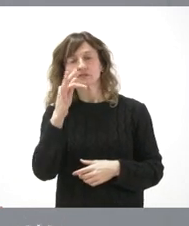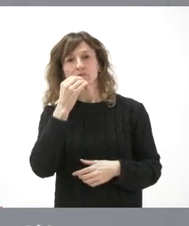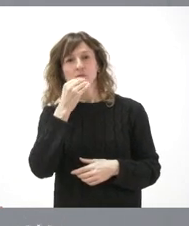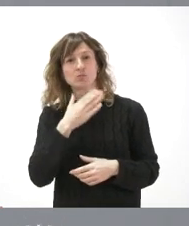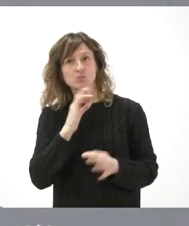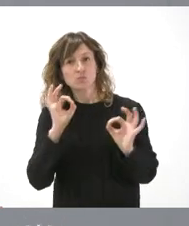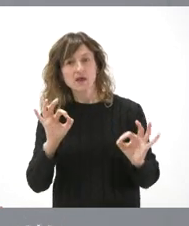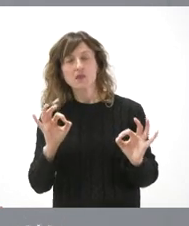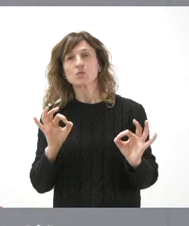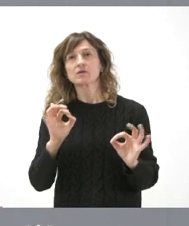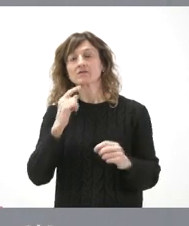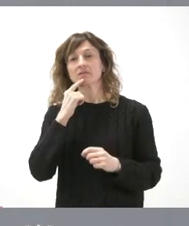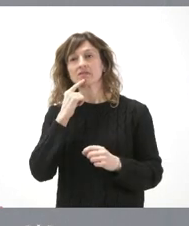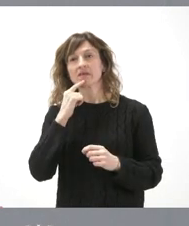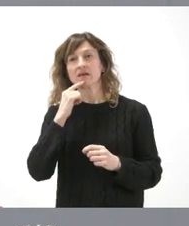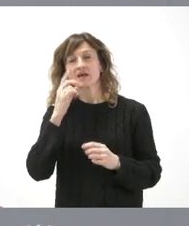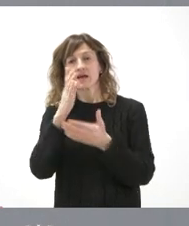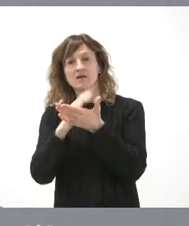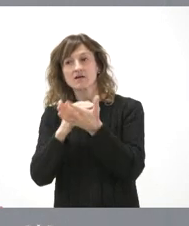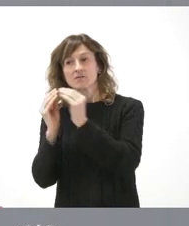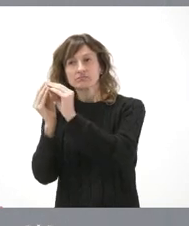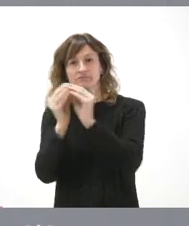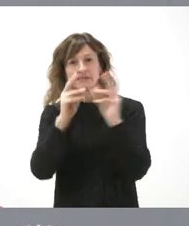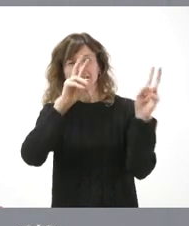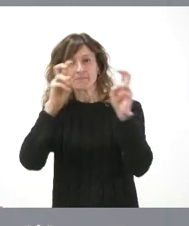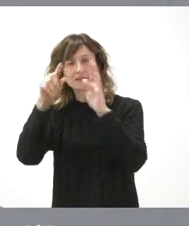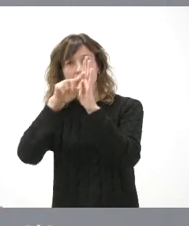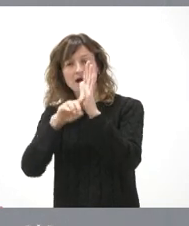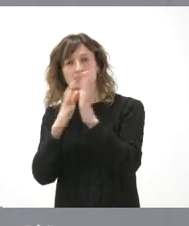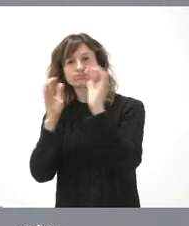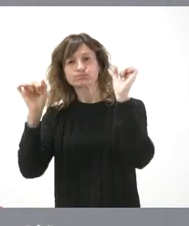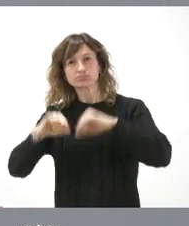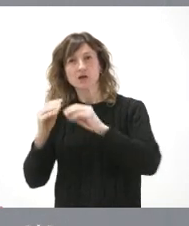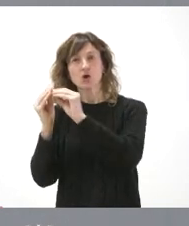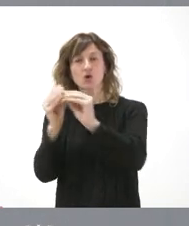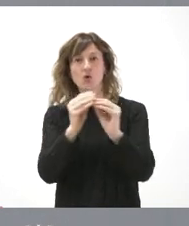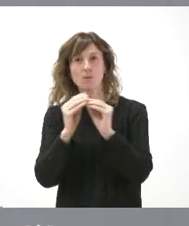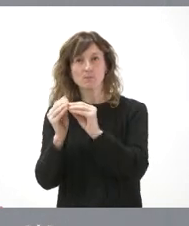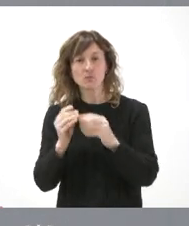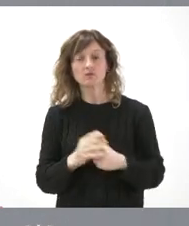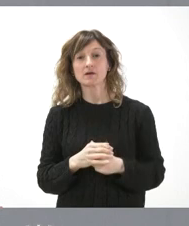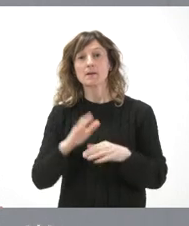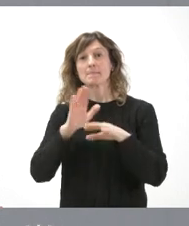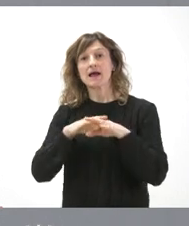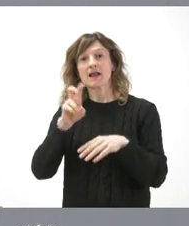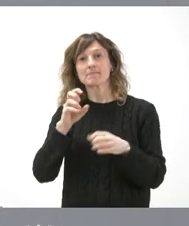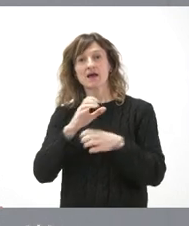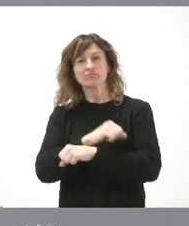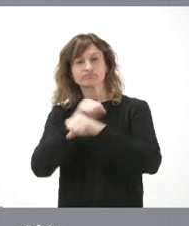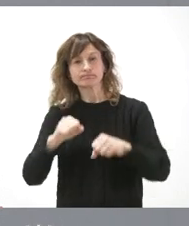comunidades autónomas hoy en España nos pongamos de acuerdo sobre algunos asuntos para hacer cosas en común, sobre todo si esas cosas en común sirven para fortalecer